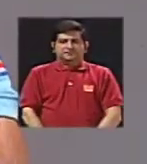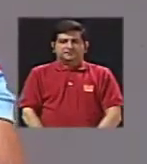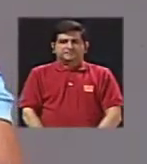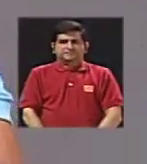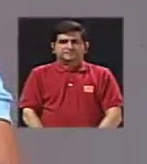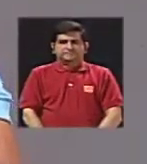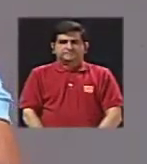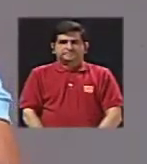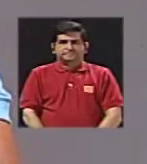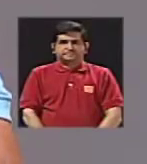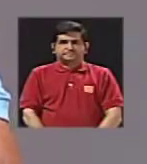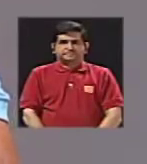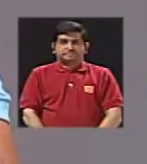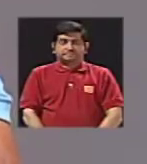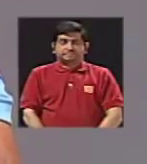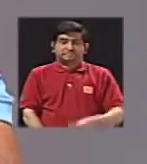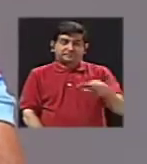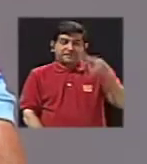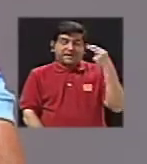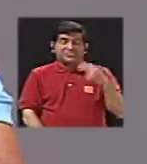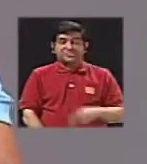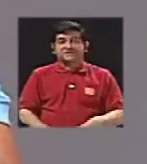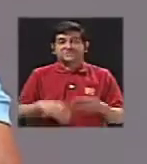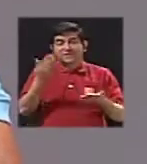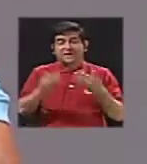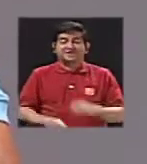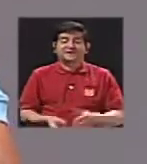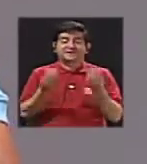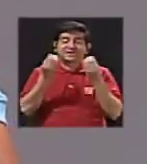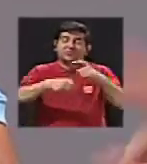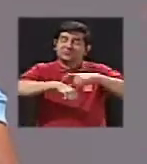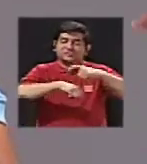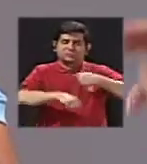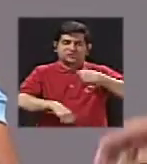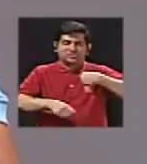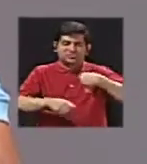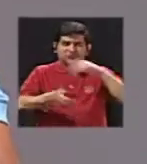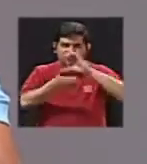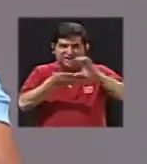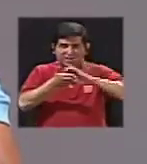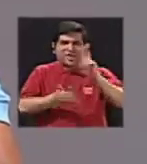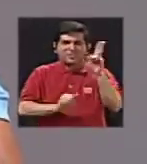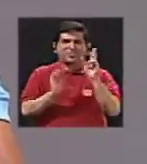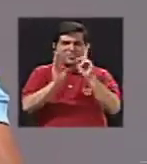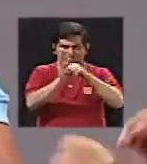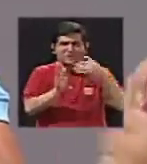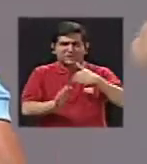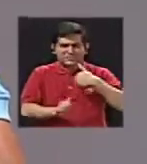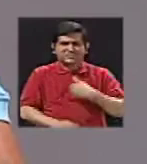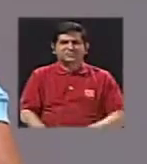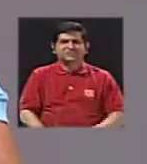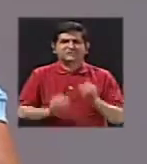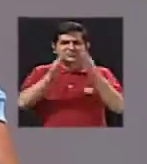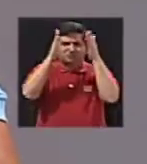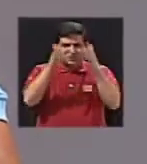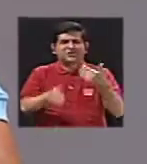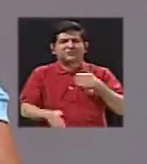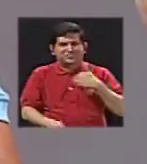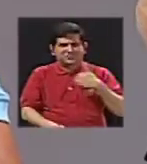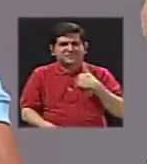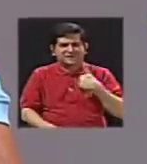pues, es una historia un poquito larga, ¿verdad?, estaba en el colegio... Tenemos dos minutos. Ok. Tenía un profesor, pues,